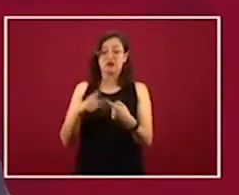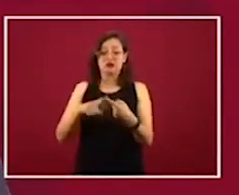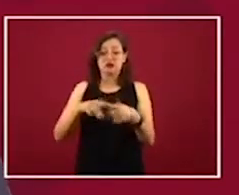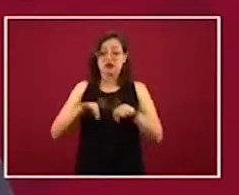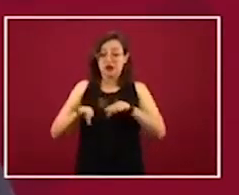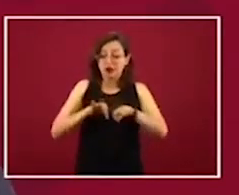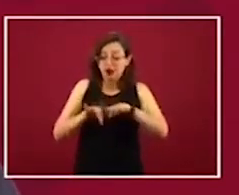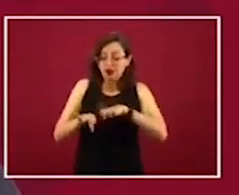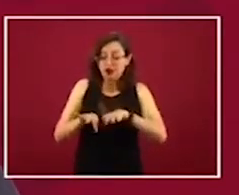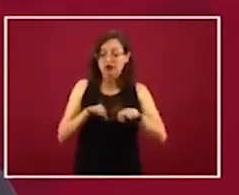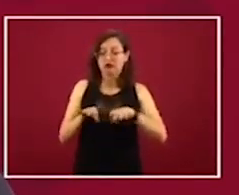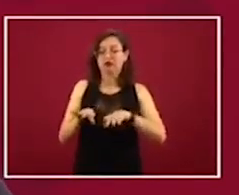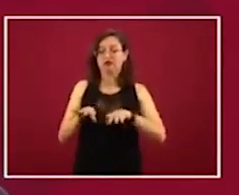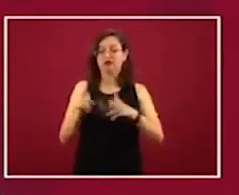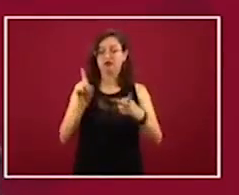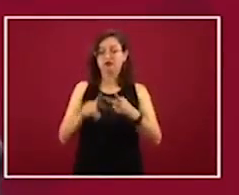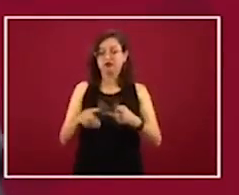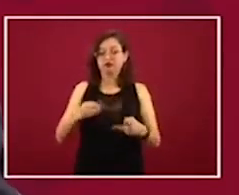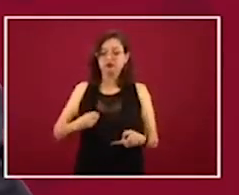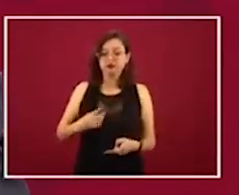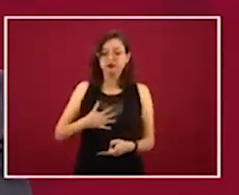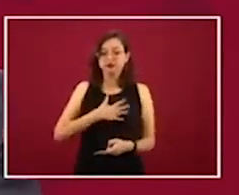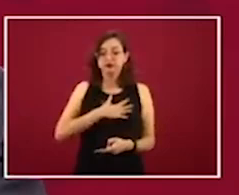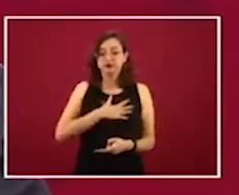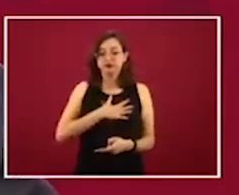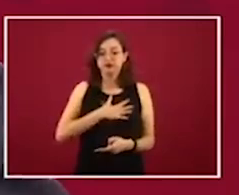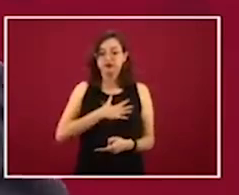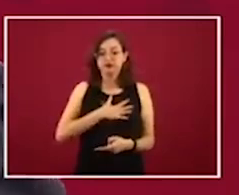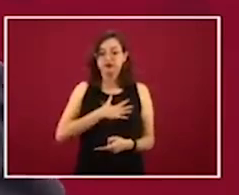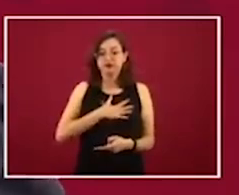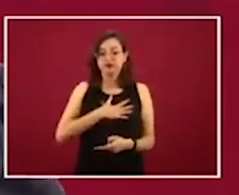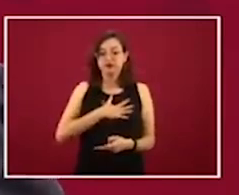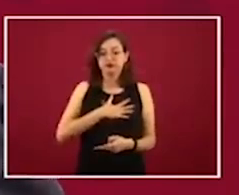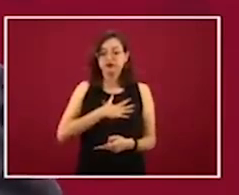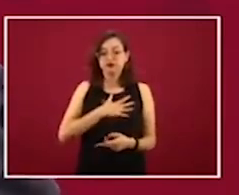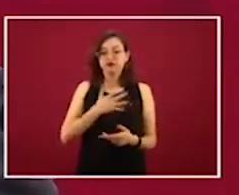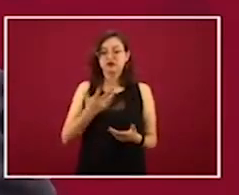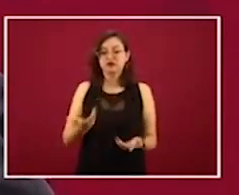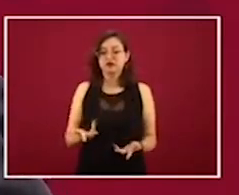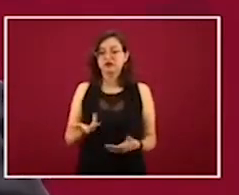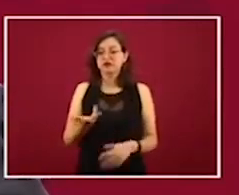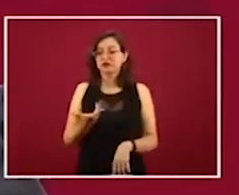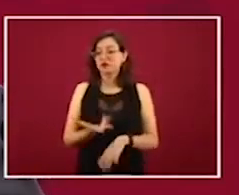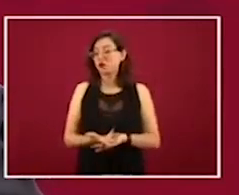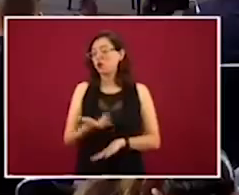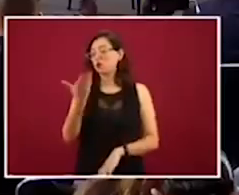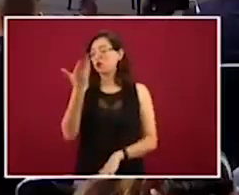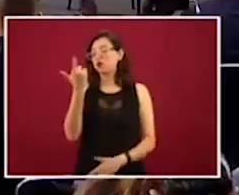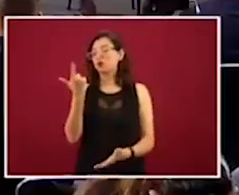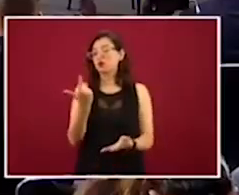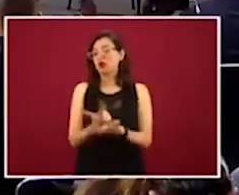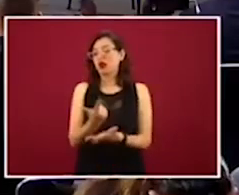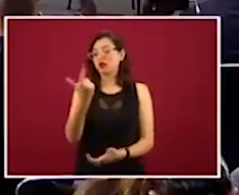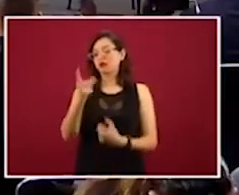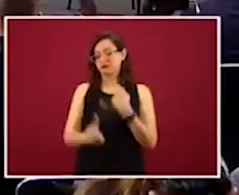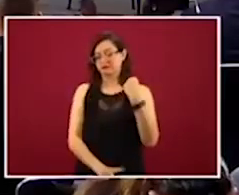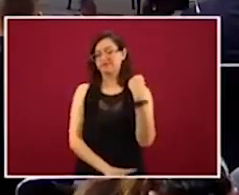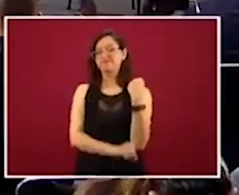bienestar más allá de la economía va a ser inmenso, va a ser muy grande